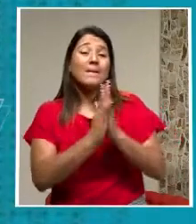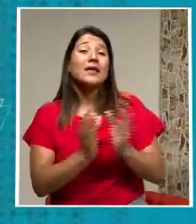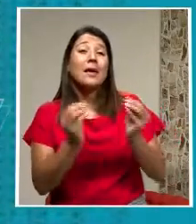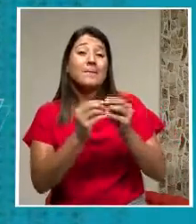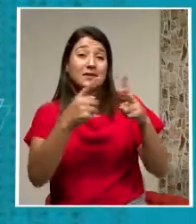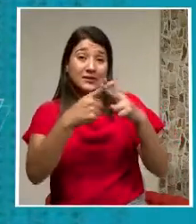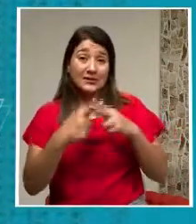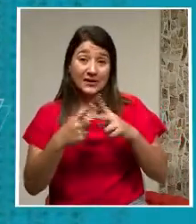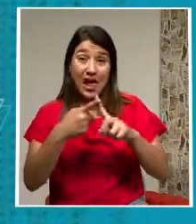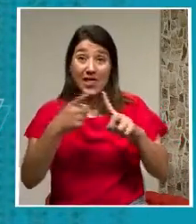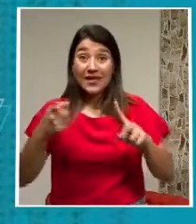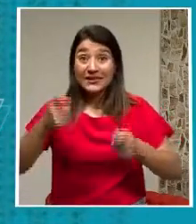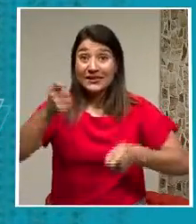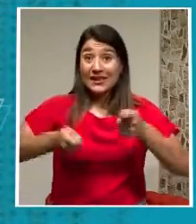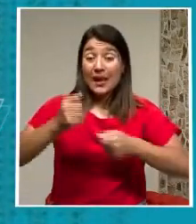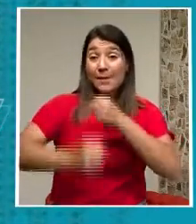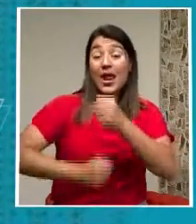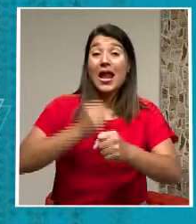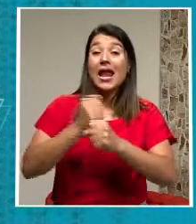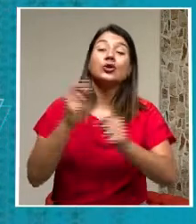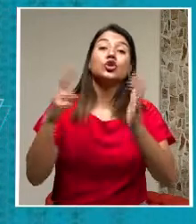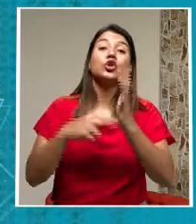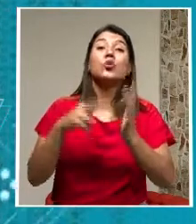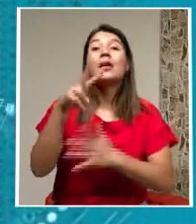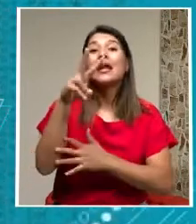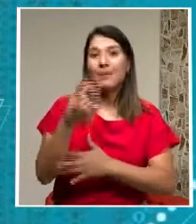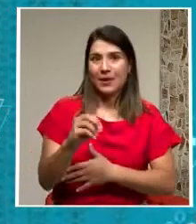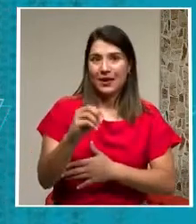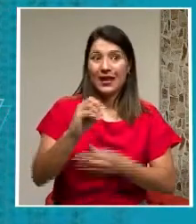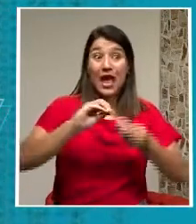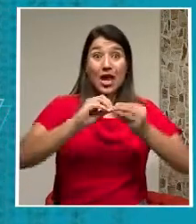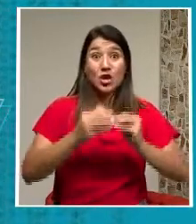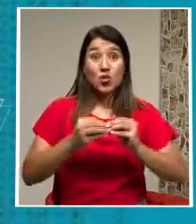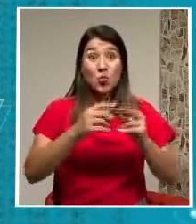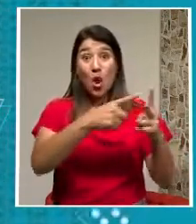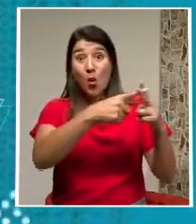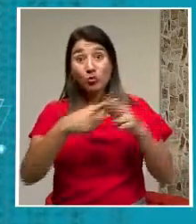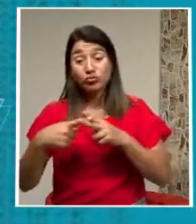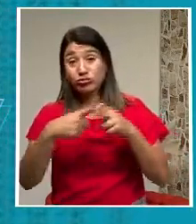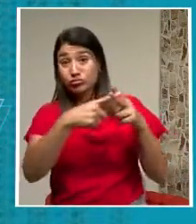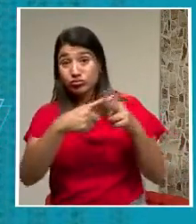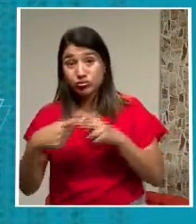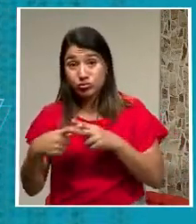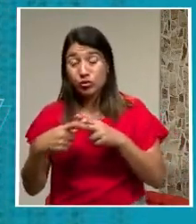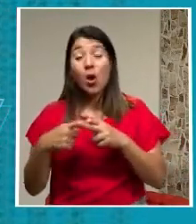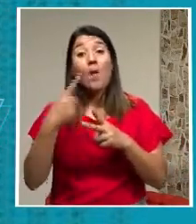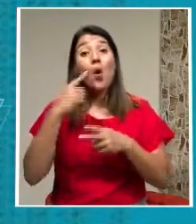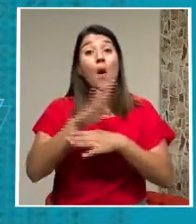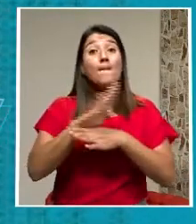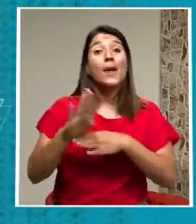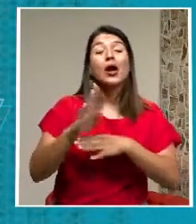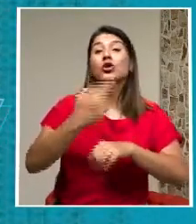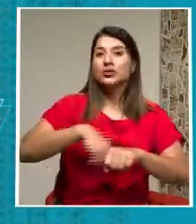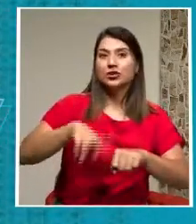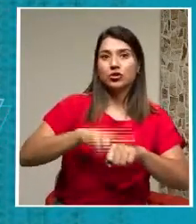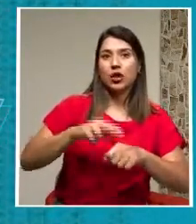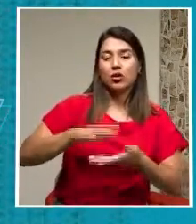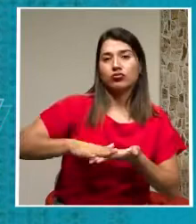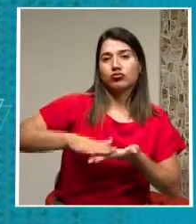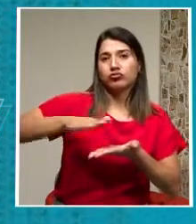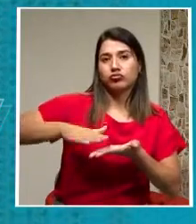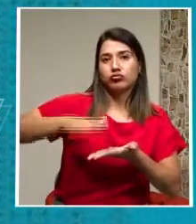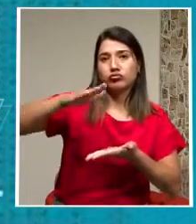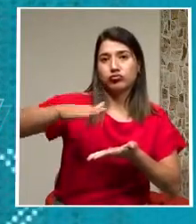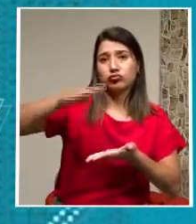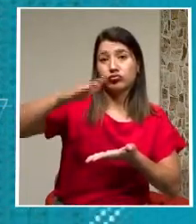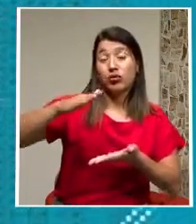septiembre Del año 2020 Se ha registrado Un crecimiento Moderado En la colocación De créditos Para nuestras Diferentes Líneas Acordes Con el lento